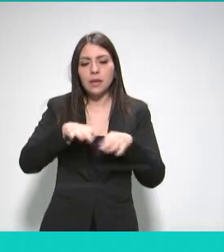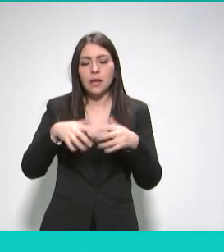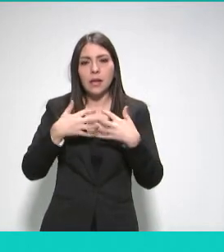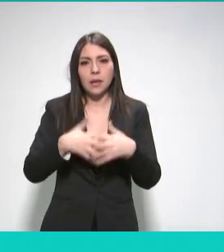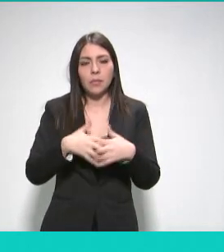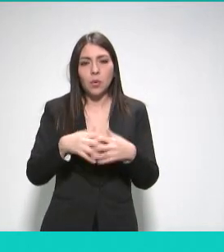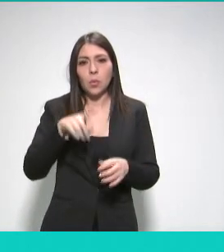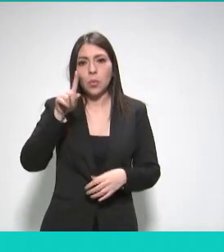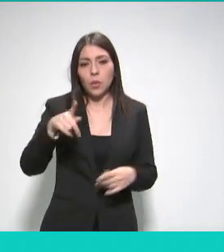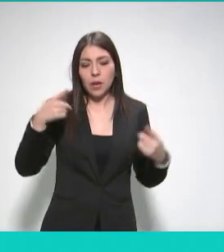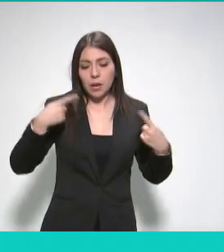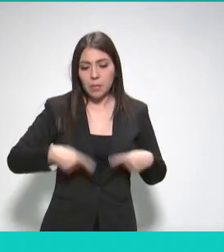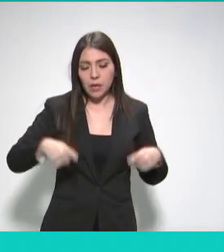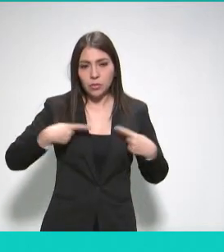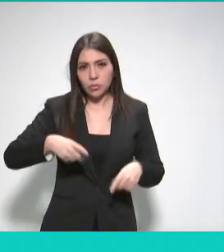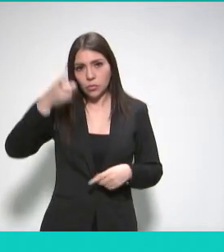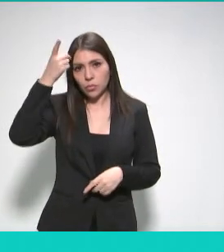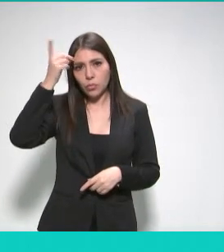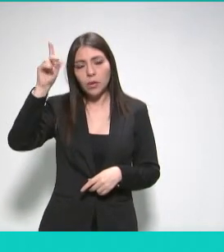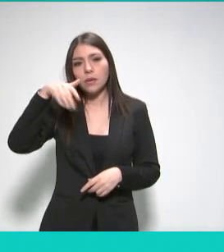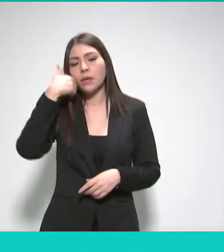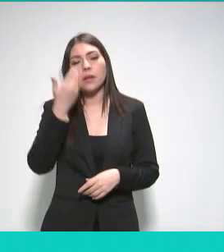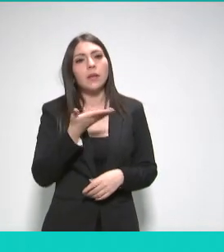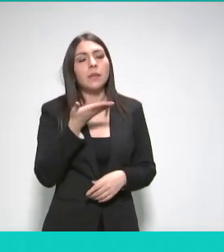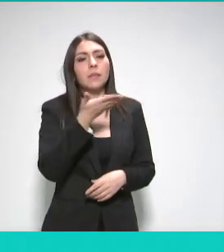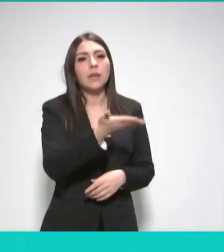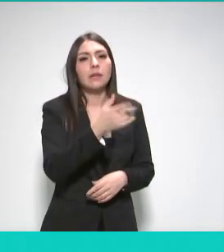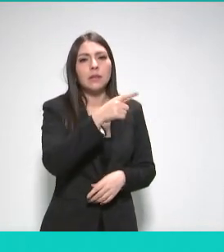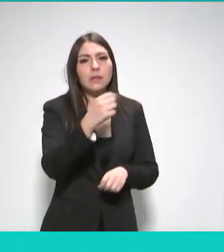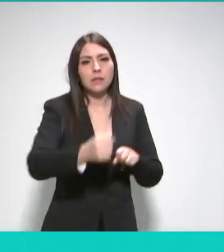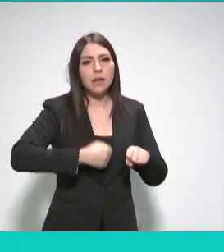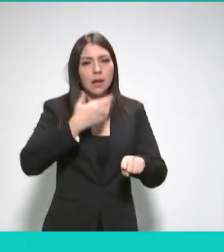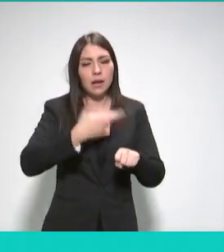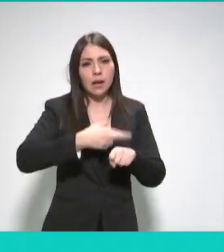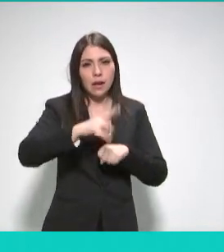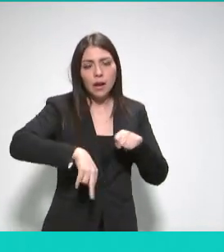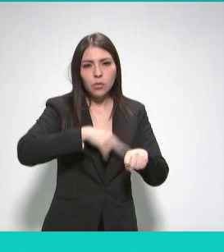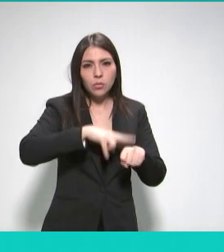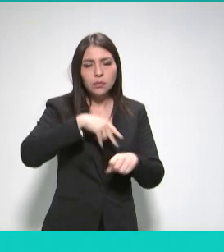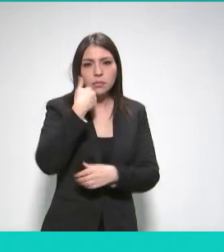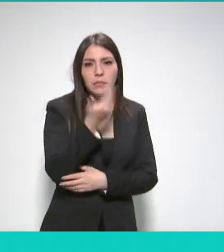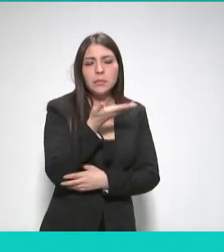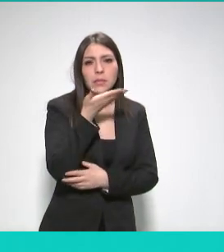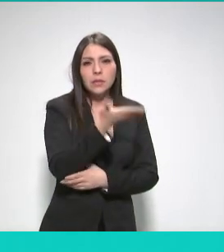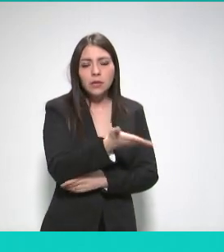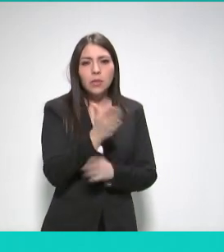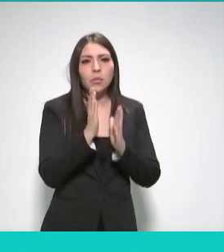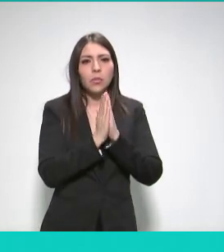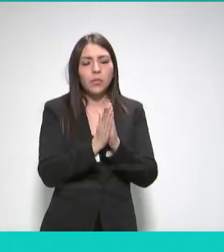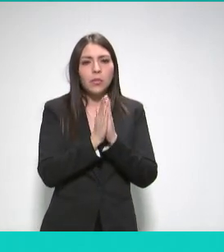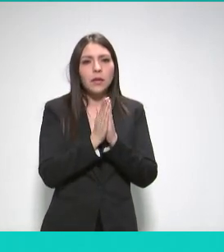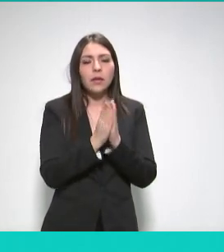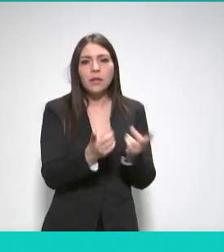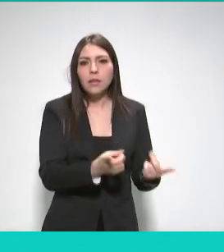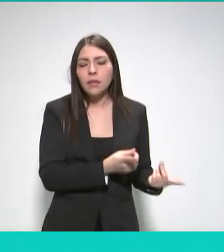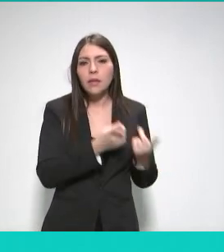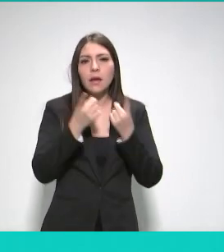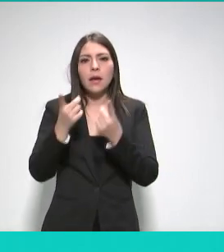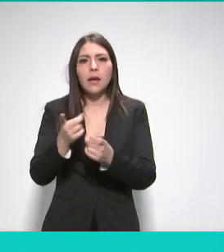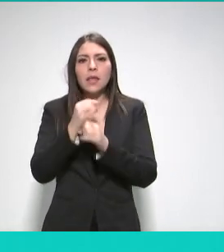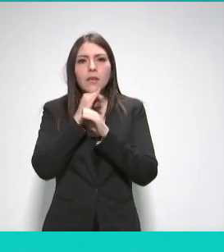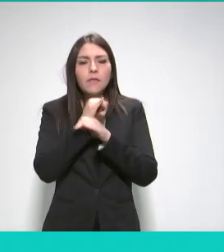Un particular solicitó a la Secretaría de Medio Ambiente y Recursos Naturales la entrega de diversa información